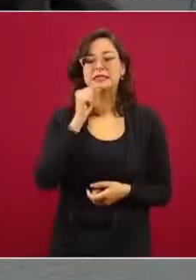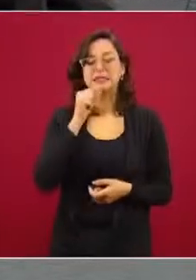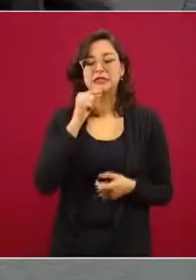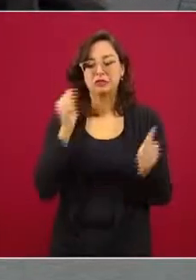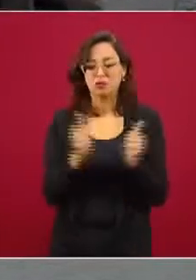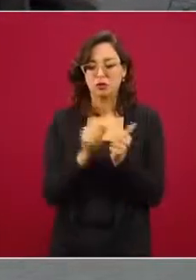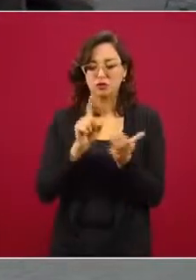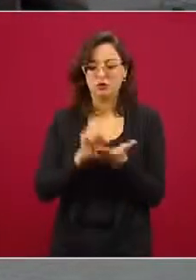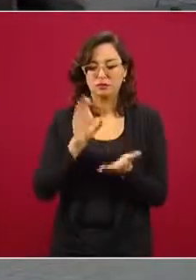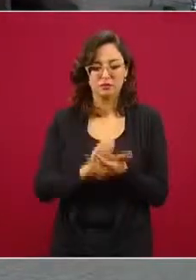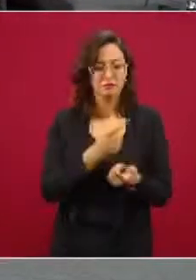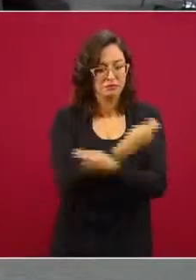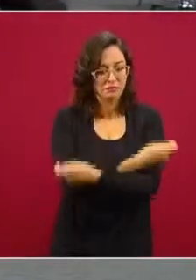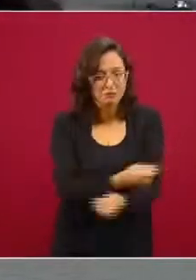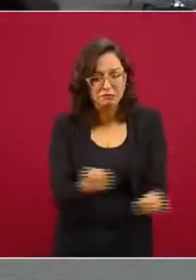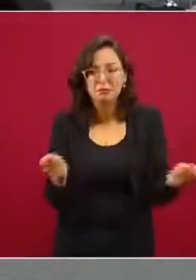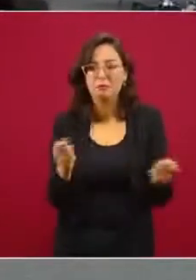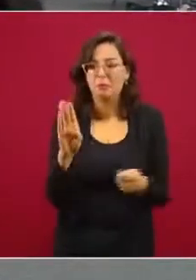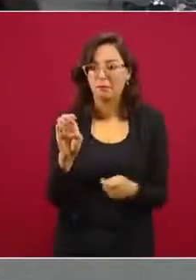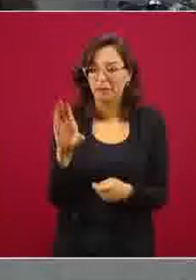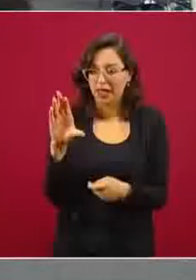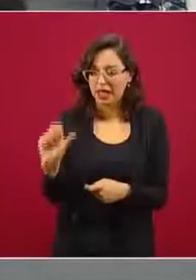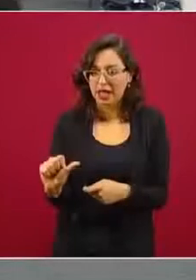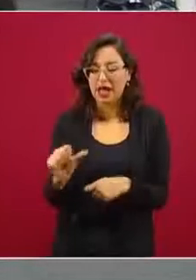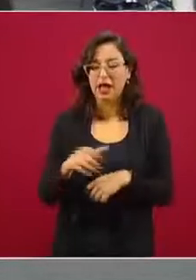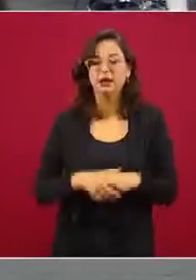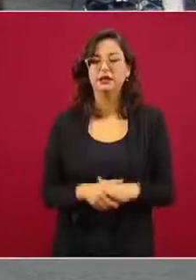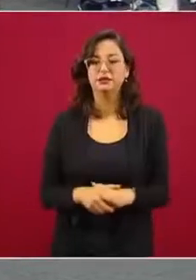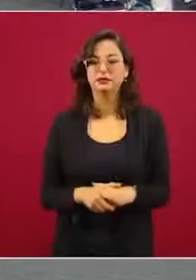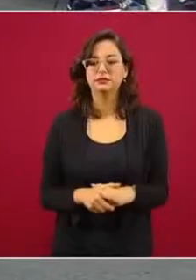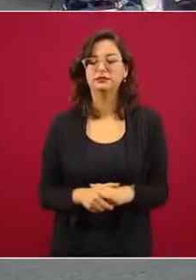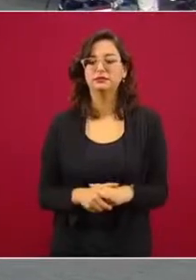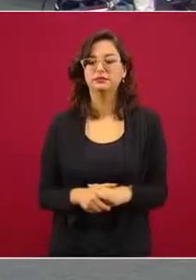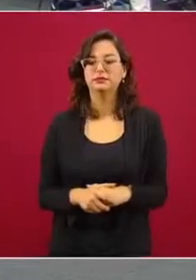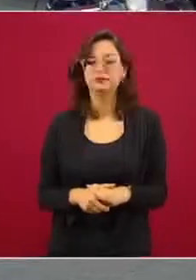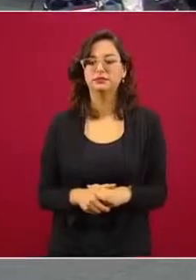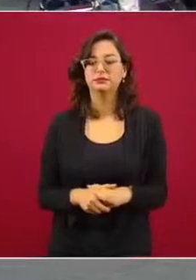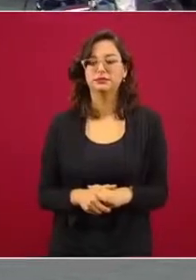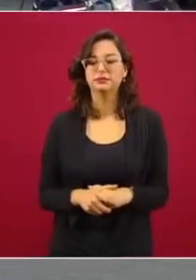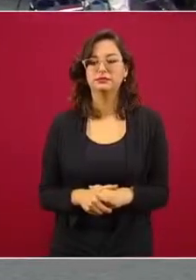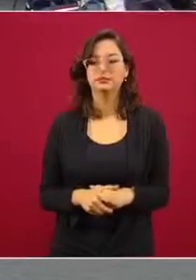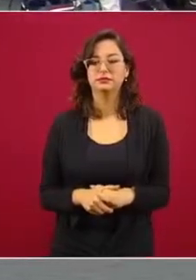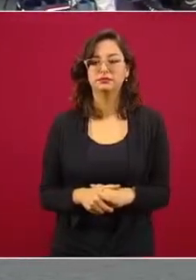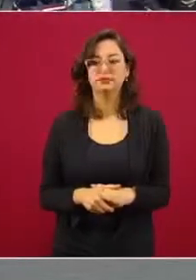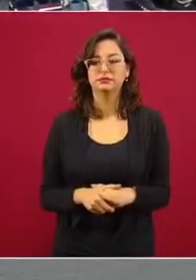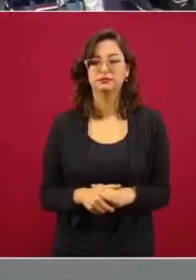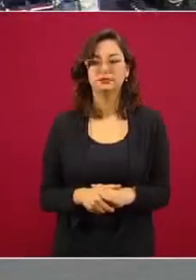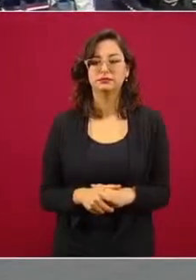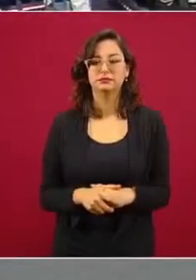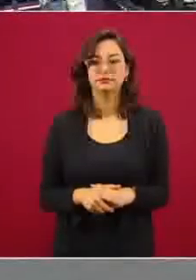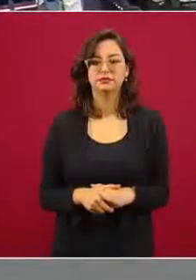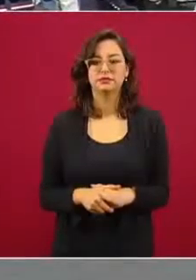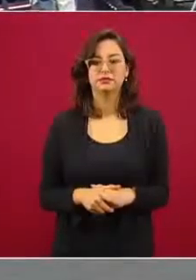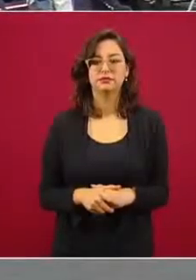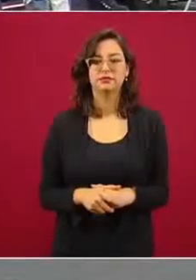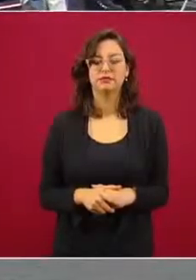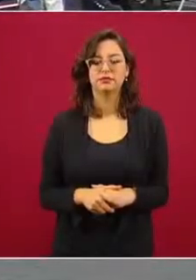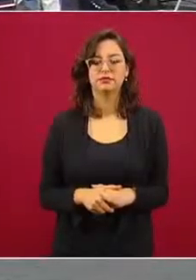discapacidad y